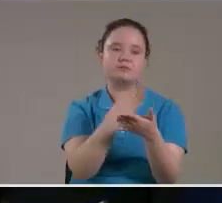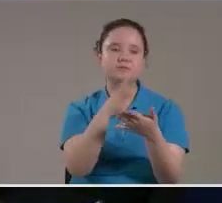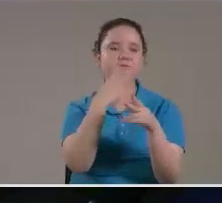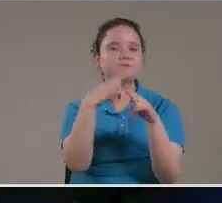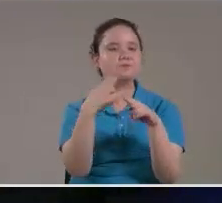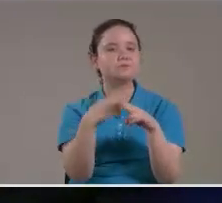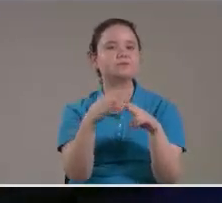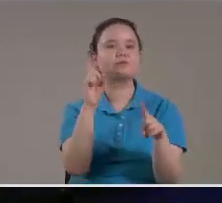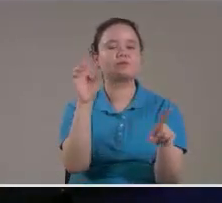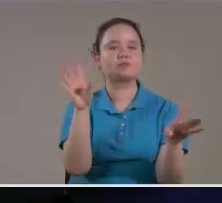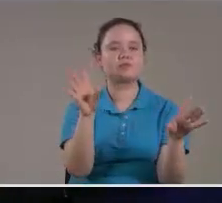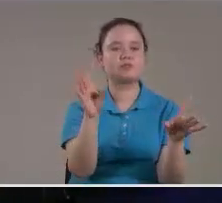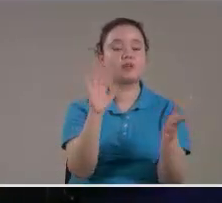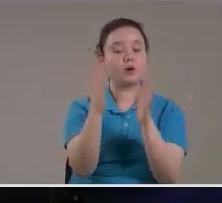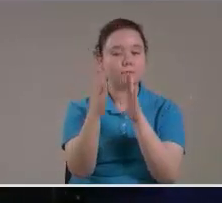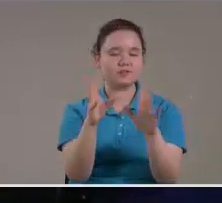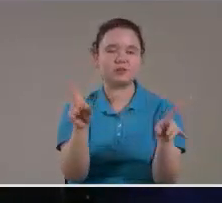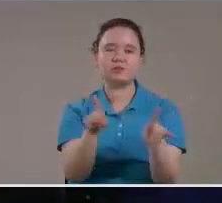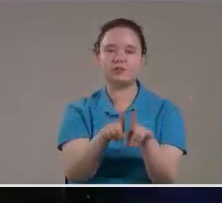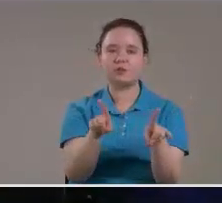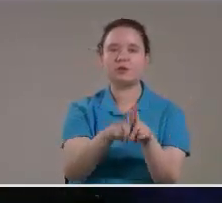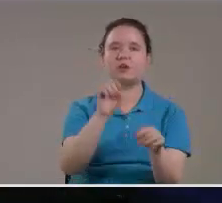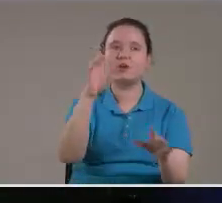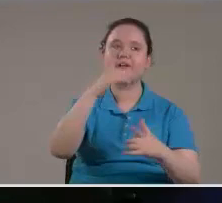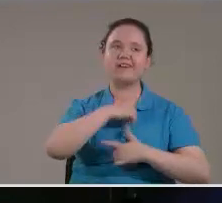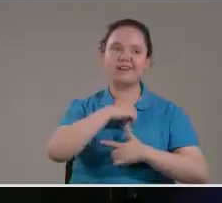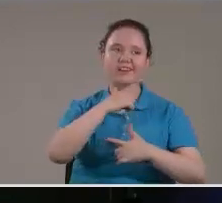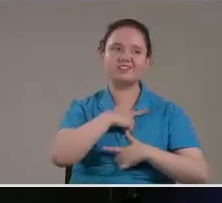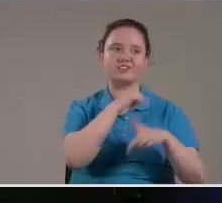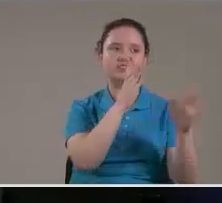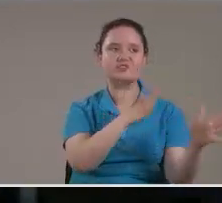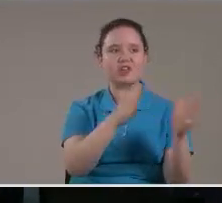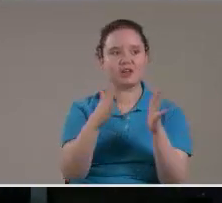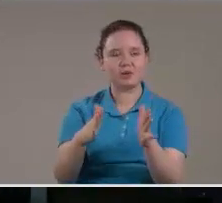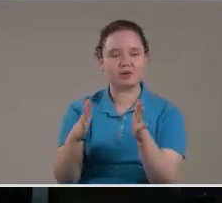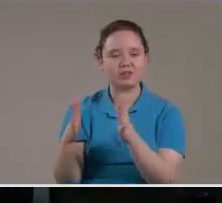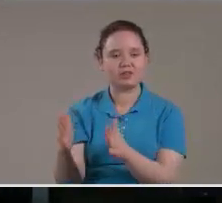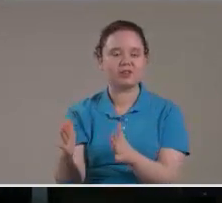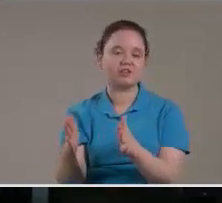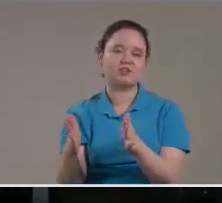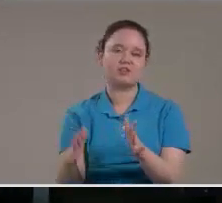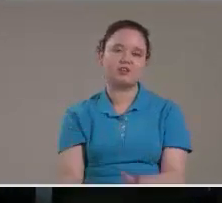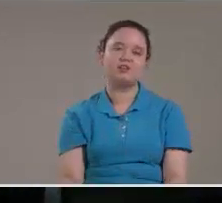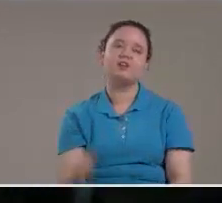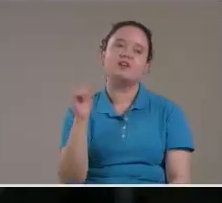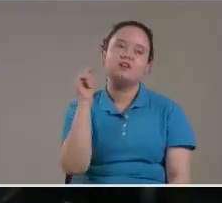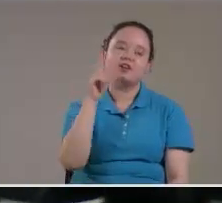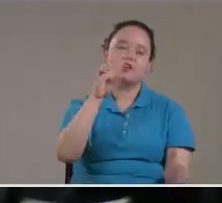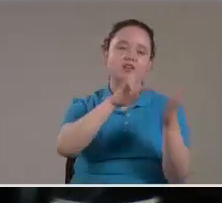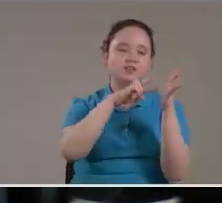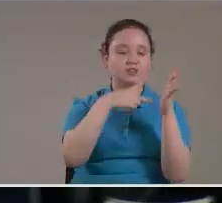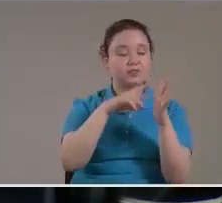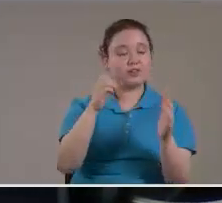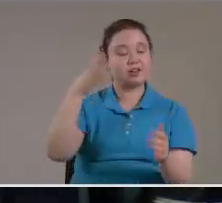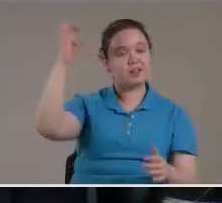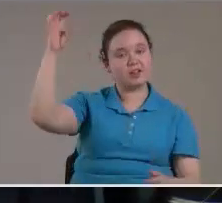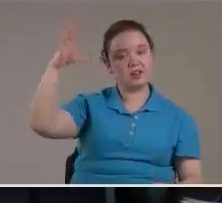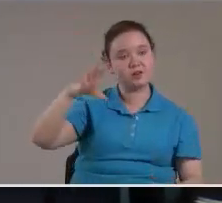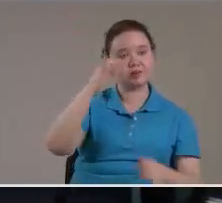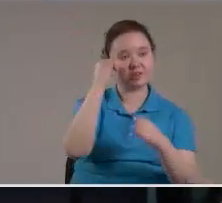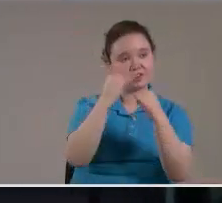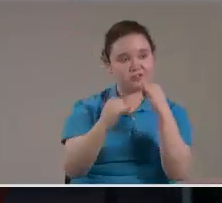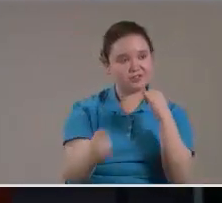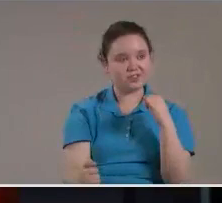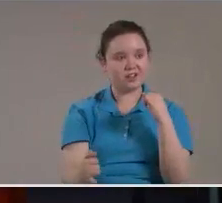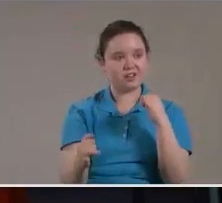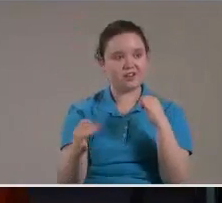ejércitos en orden Ejércitos en orden Eso quiere decir que la luz al final